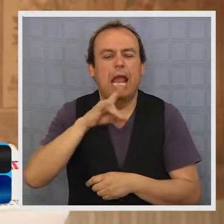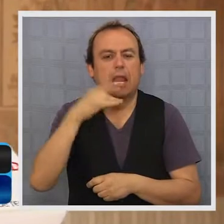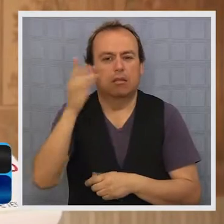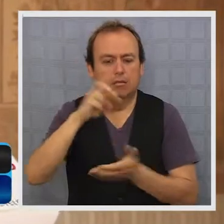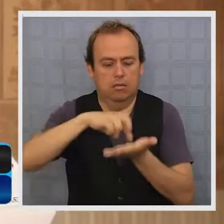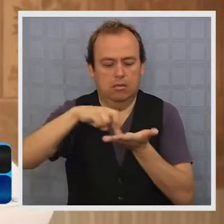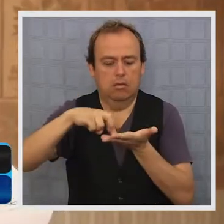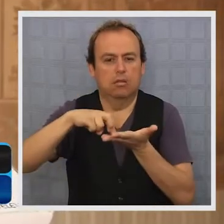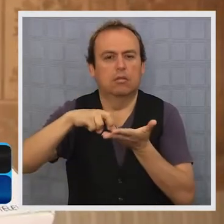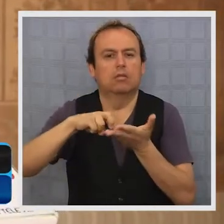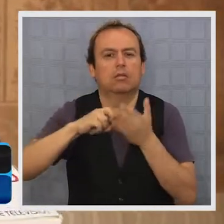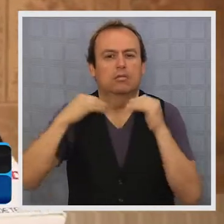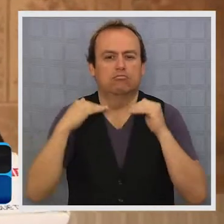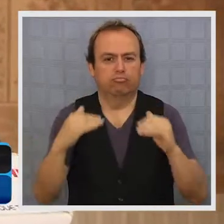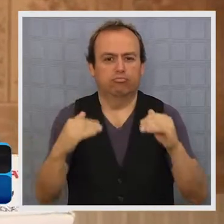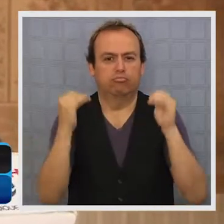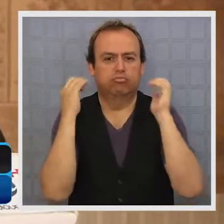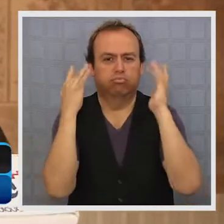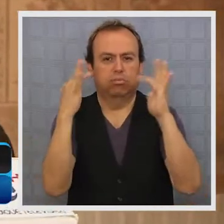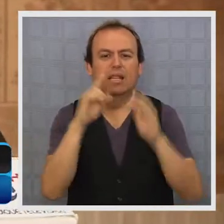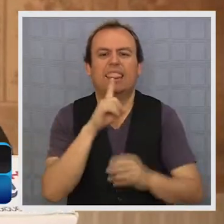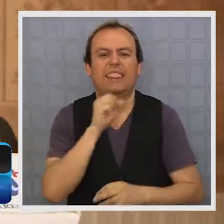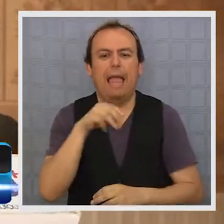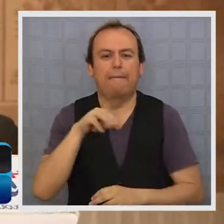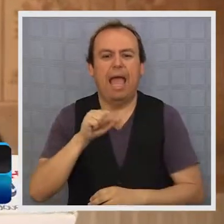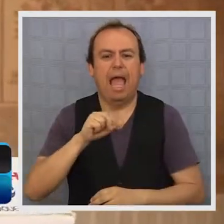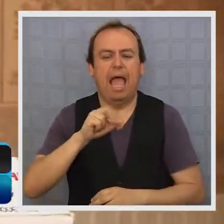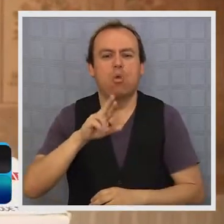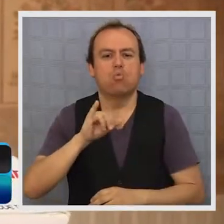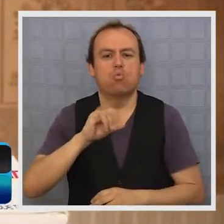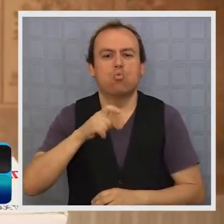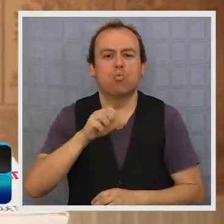generar de un producto que es nacional,